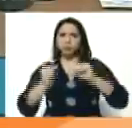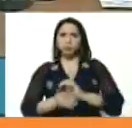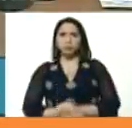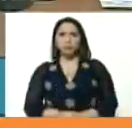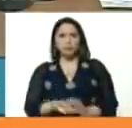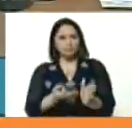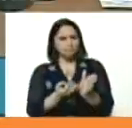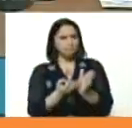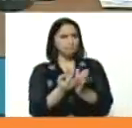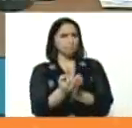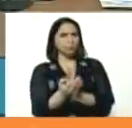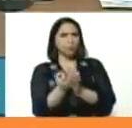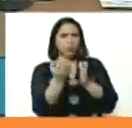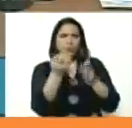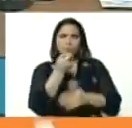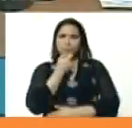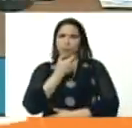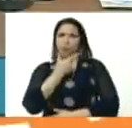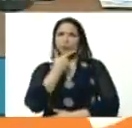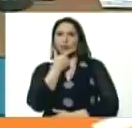lealtad hermosa,